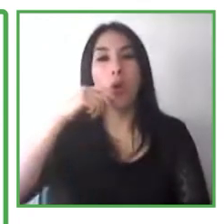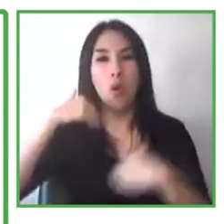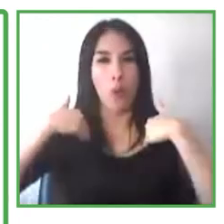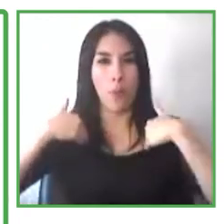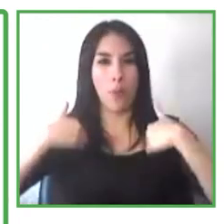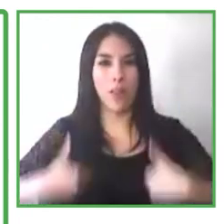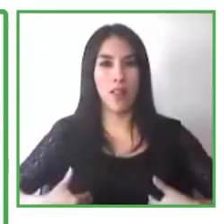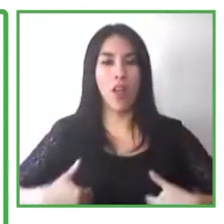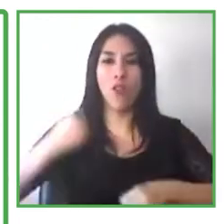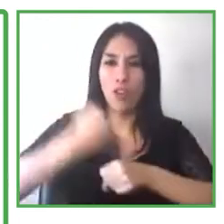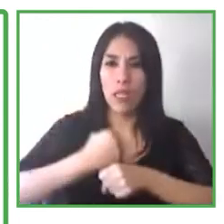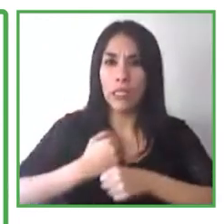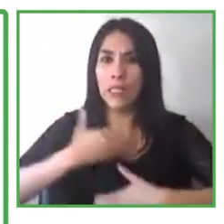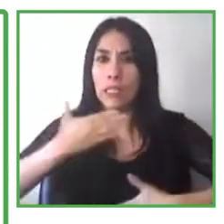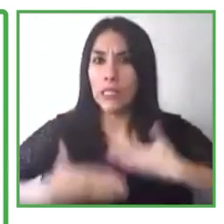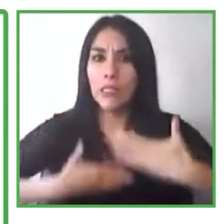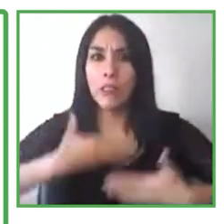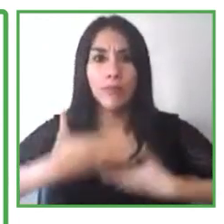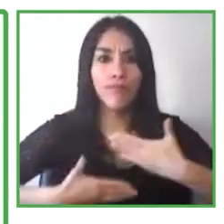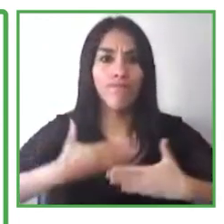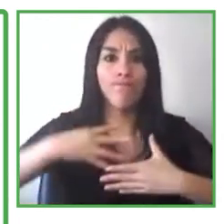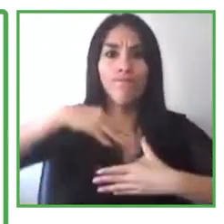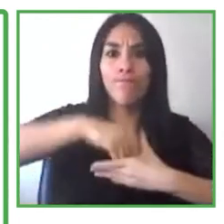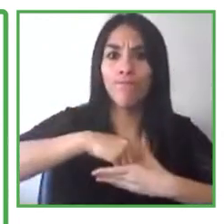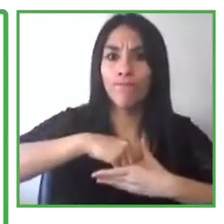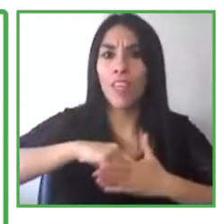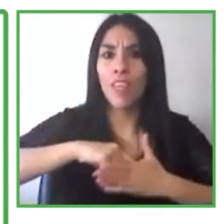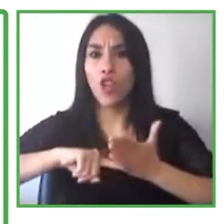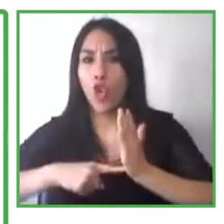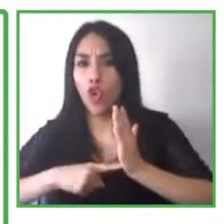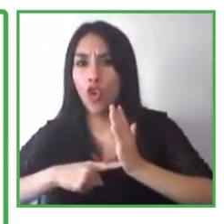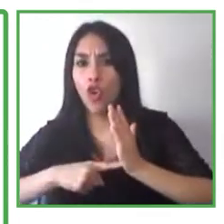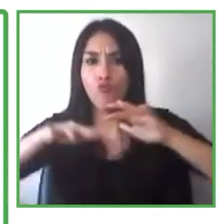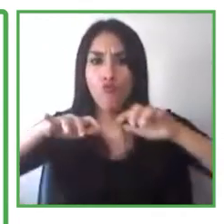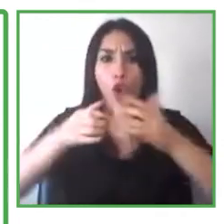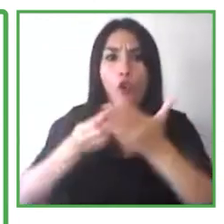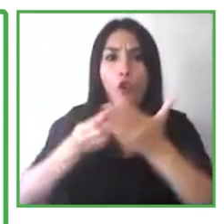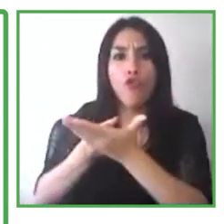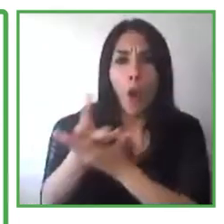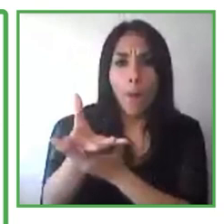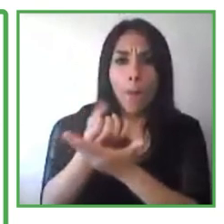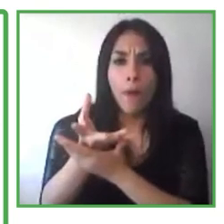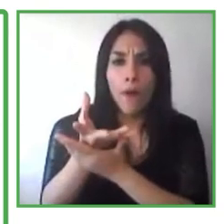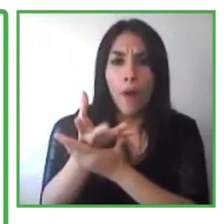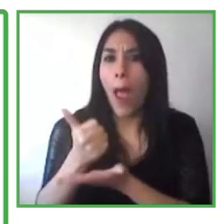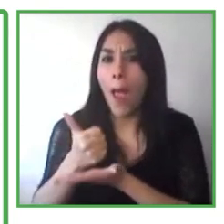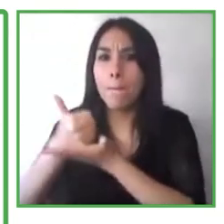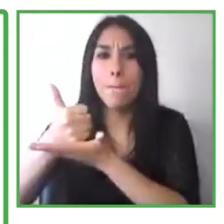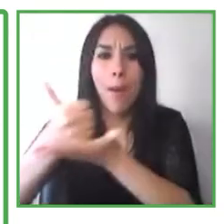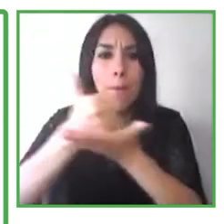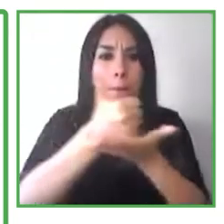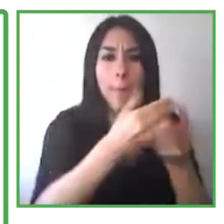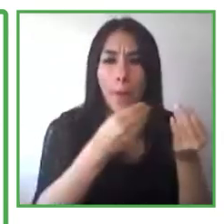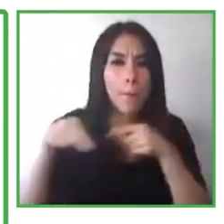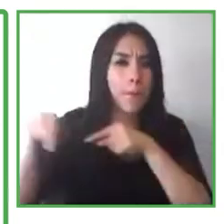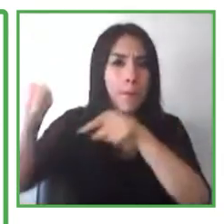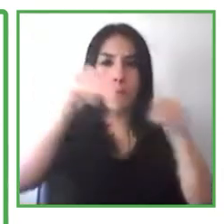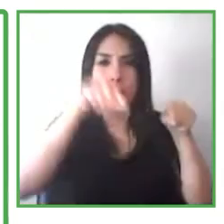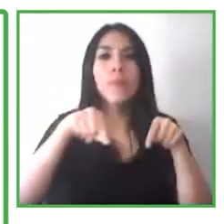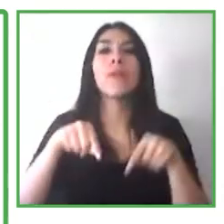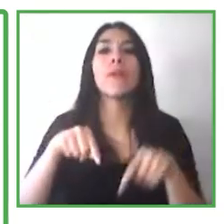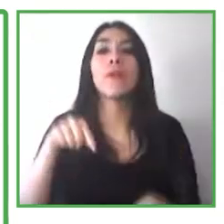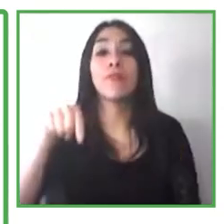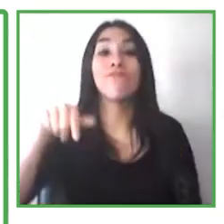También beneficia al empleador porque ayuda para la fuerza laboral y la cultura. Y también es un beneficio para la sociedad porque estamos